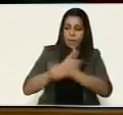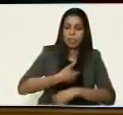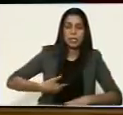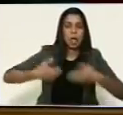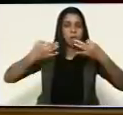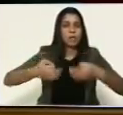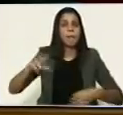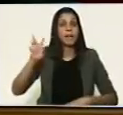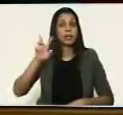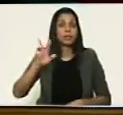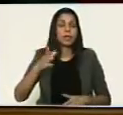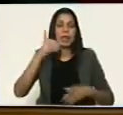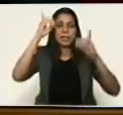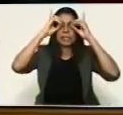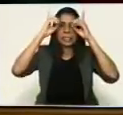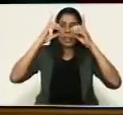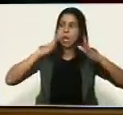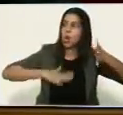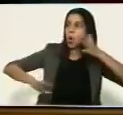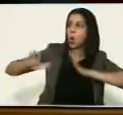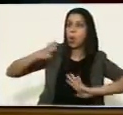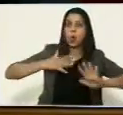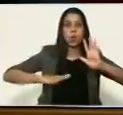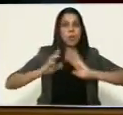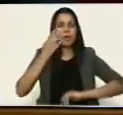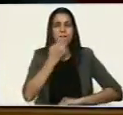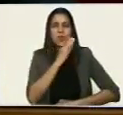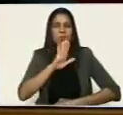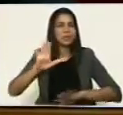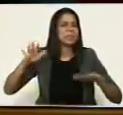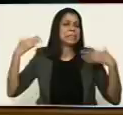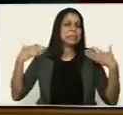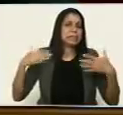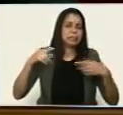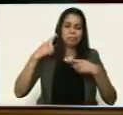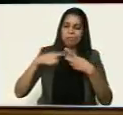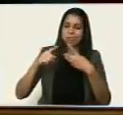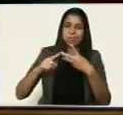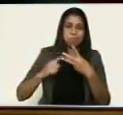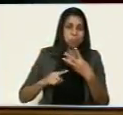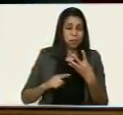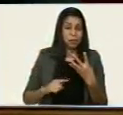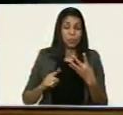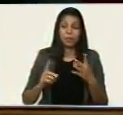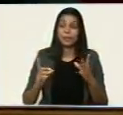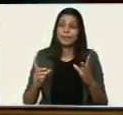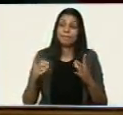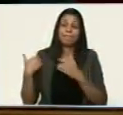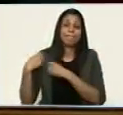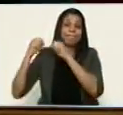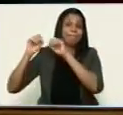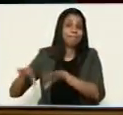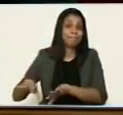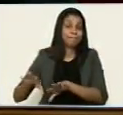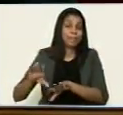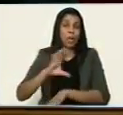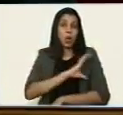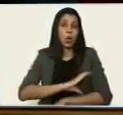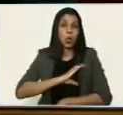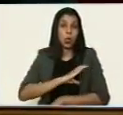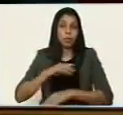seguir ejerciendo esa actividad. Hemos conversado